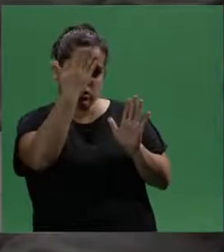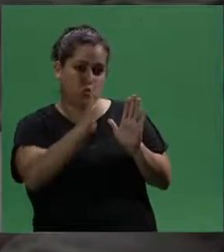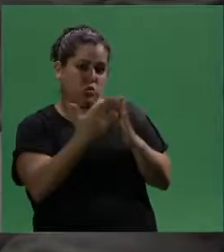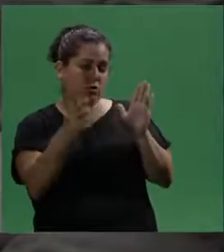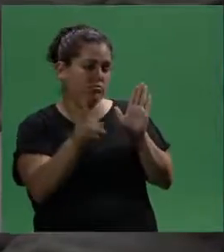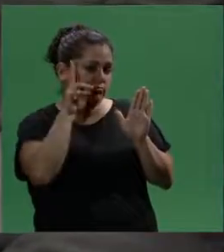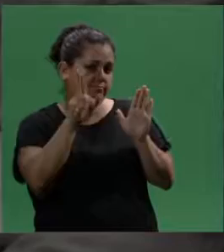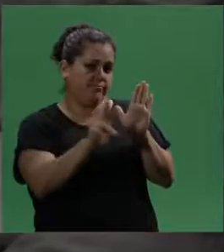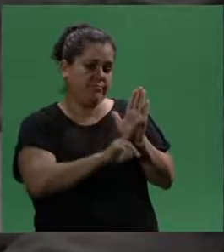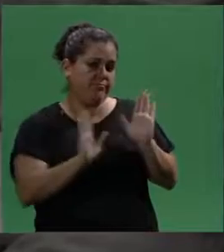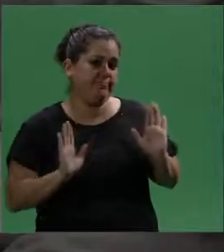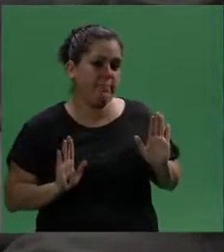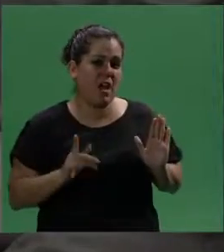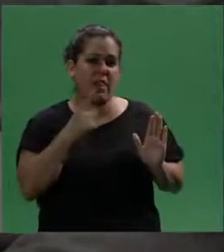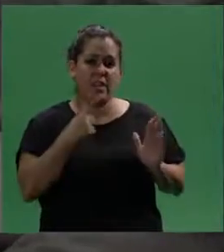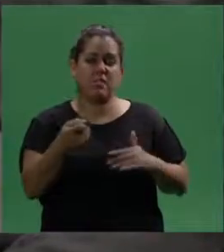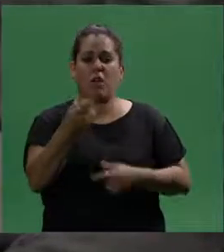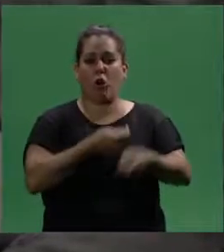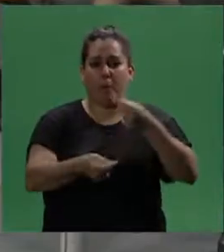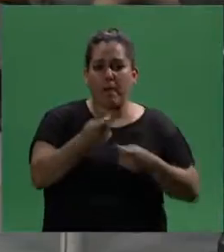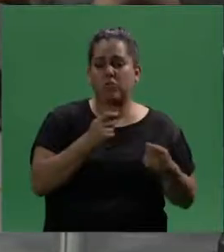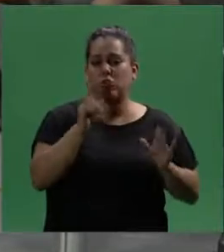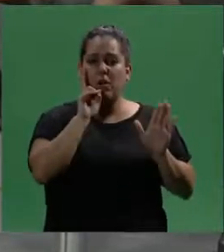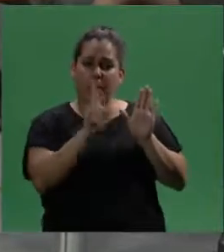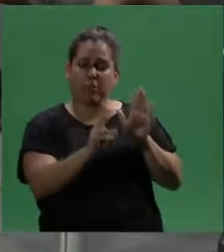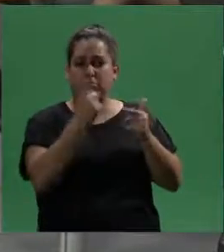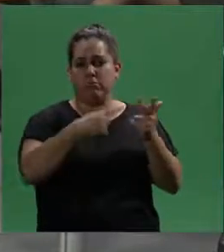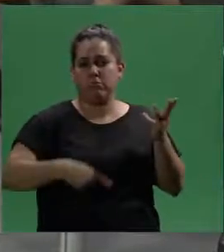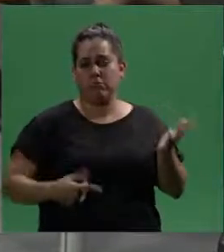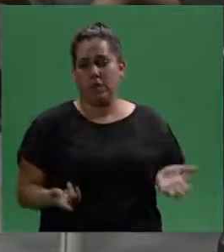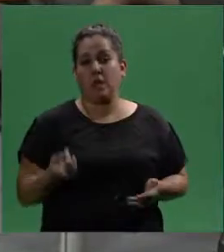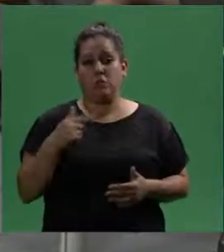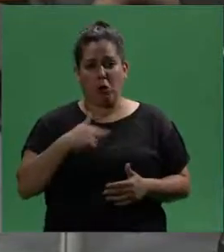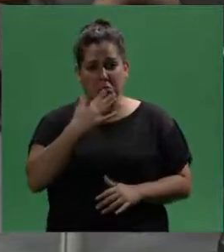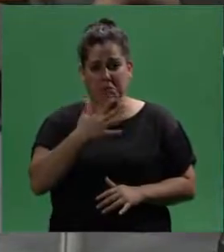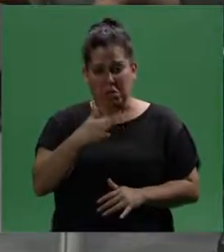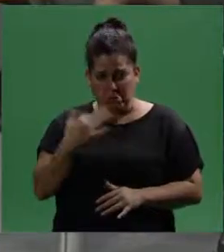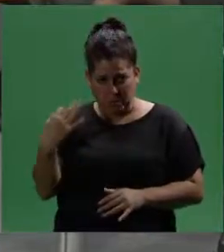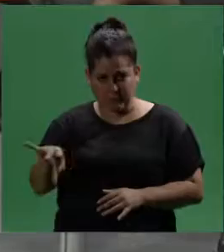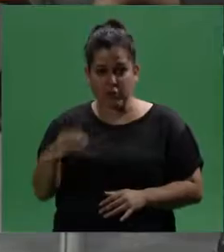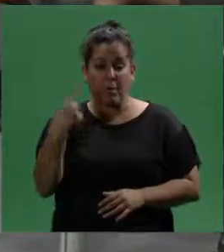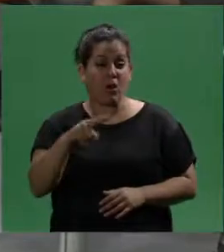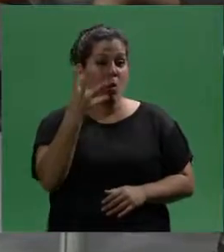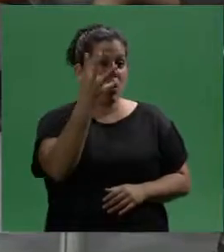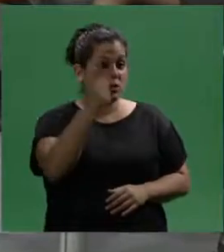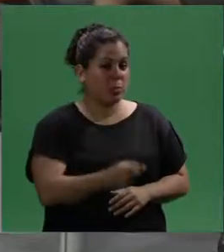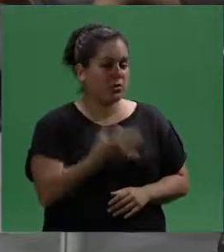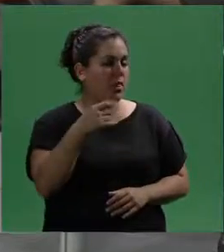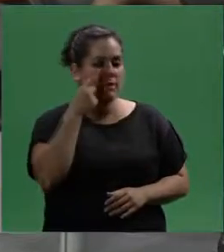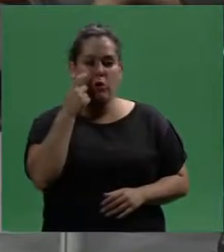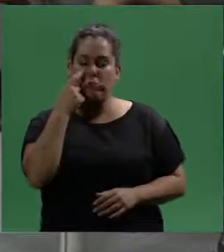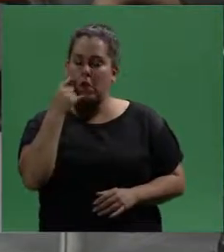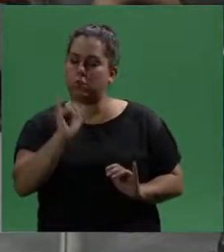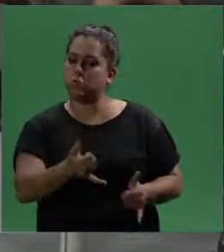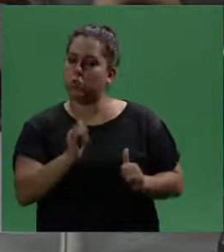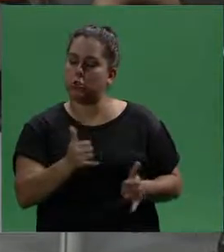que habla de la libertad en el ejercicio del comercio, de la industria... Entiendo el punto que usted dice, Juliana, pero insisto que ese 4% hay